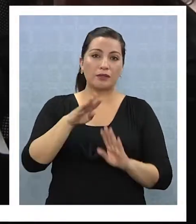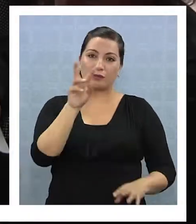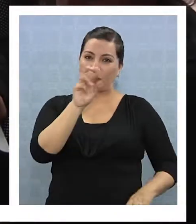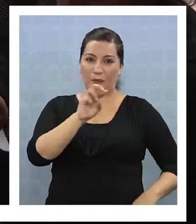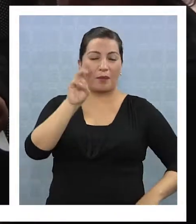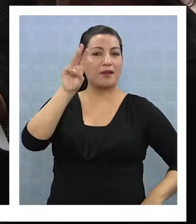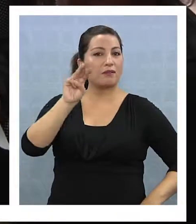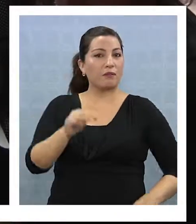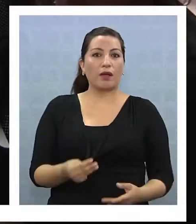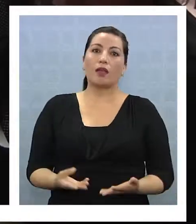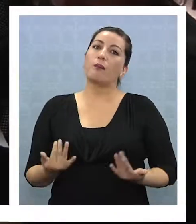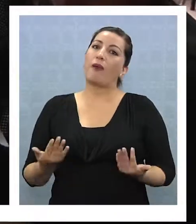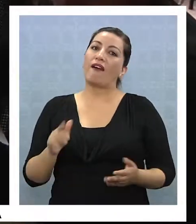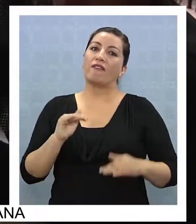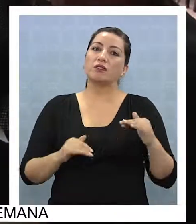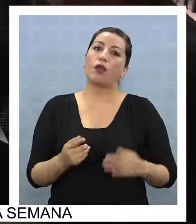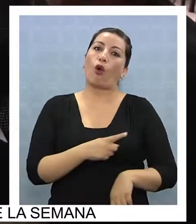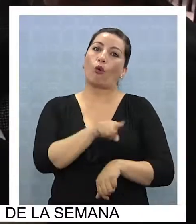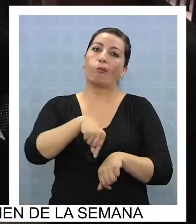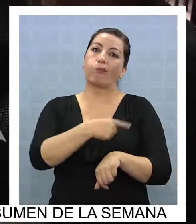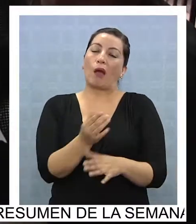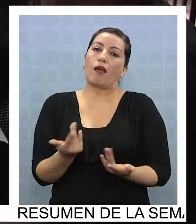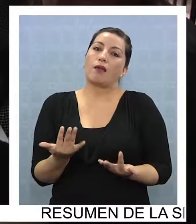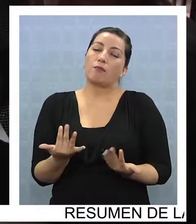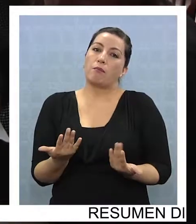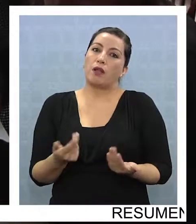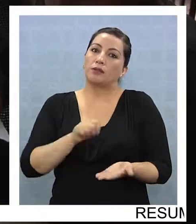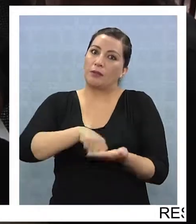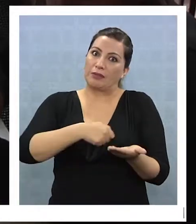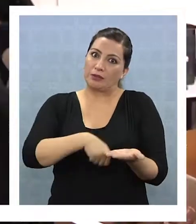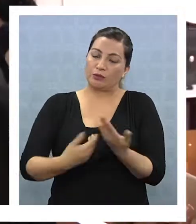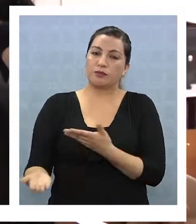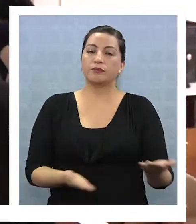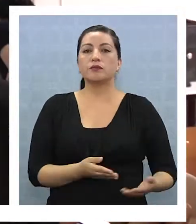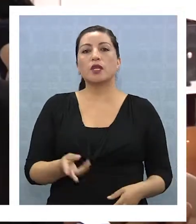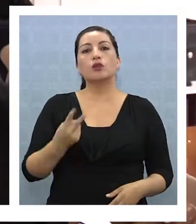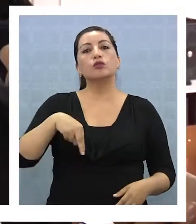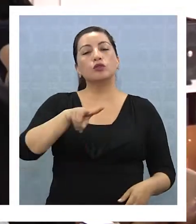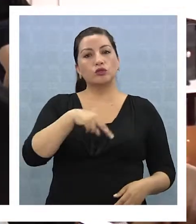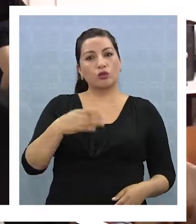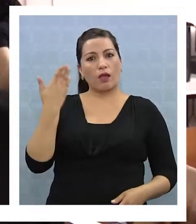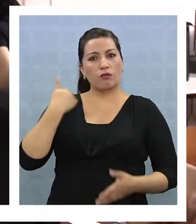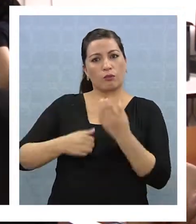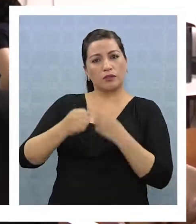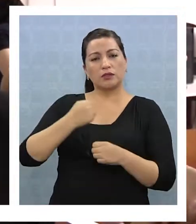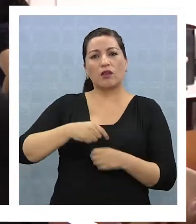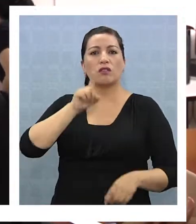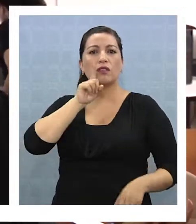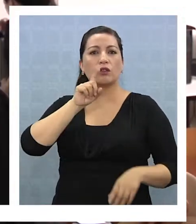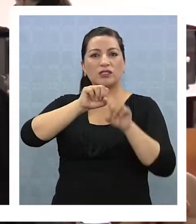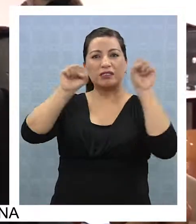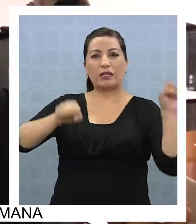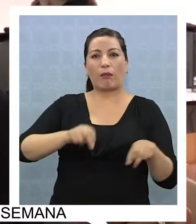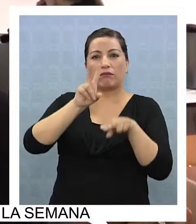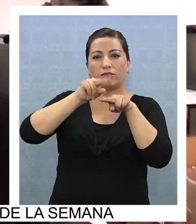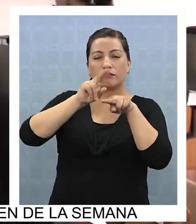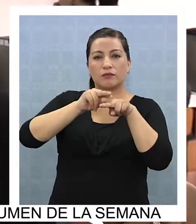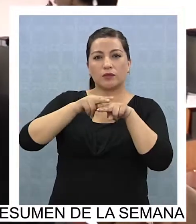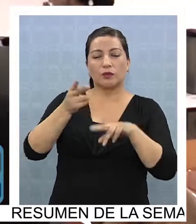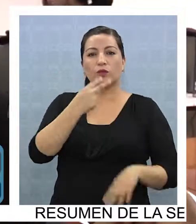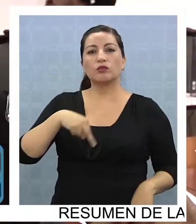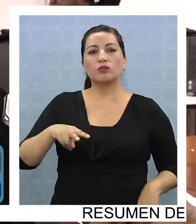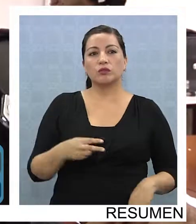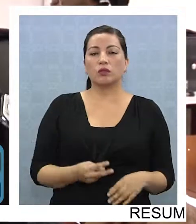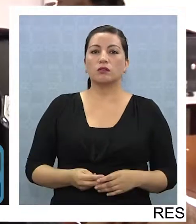y apoderados quienes esperan horas por una matrícula. Nosotros desde el año pasado teníamos el sistema antiguo, en lo